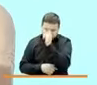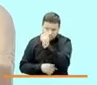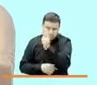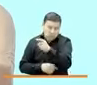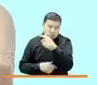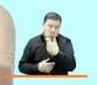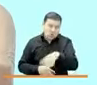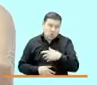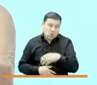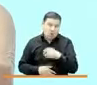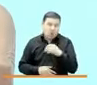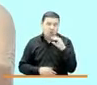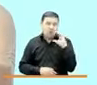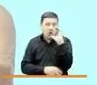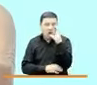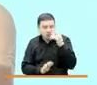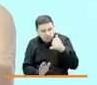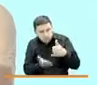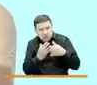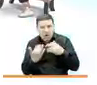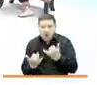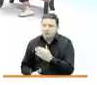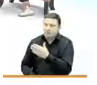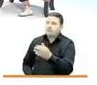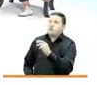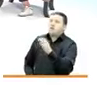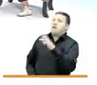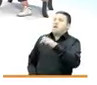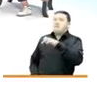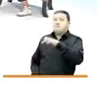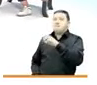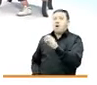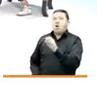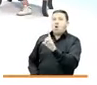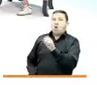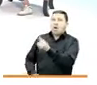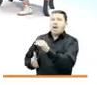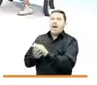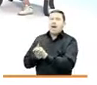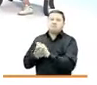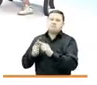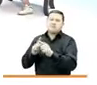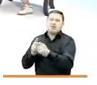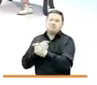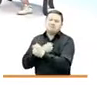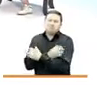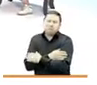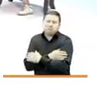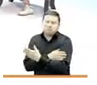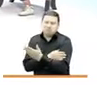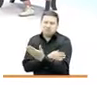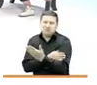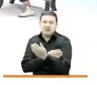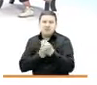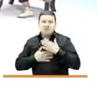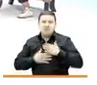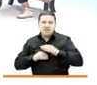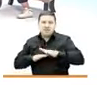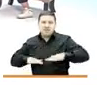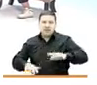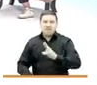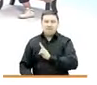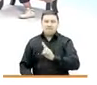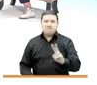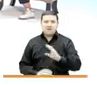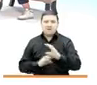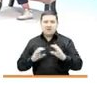seguimos haciendo país. Ahora, Paola, voy a saludar además a un amigo querido de mi tierra, el Valle del Cauca,